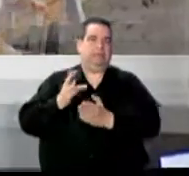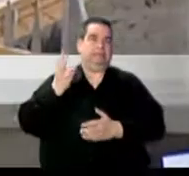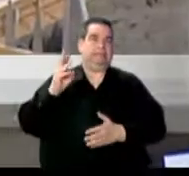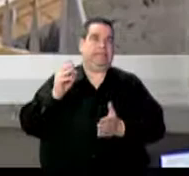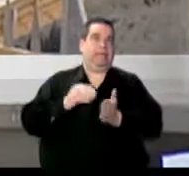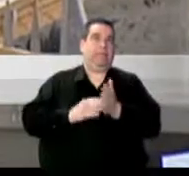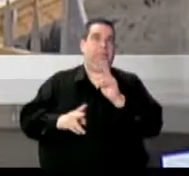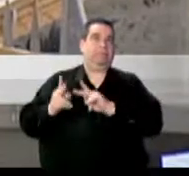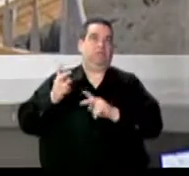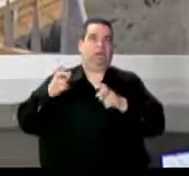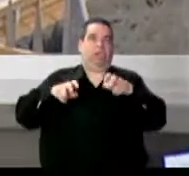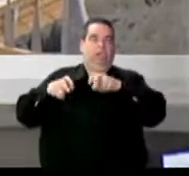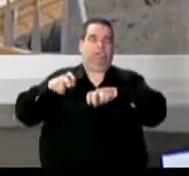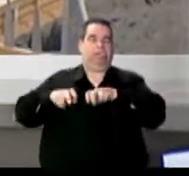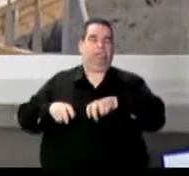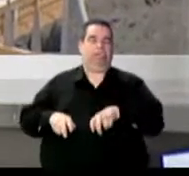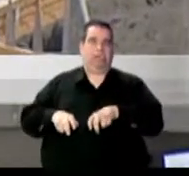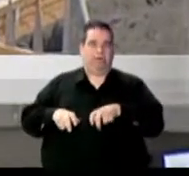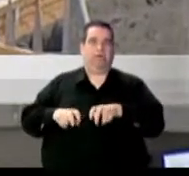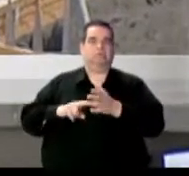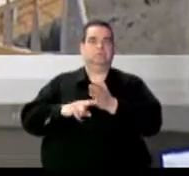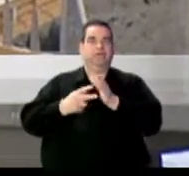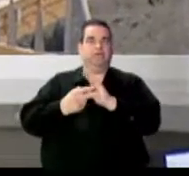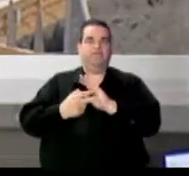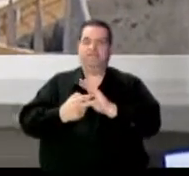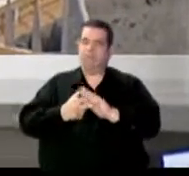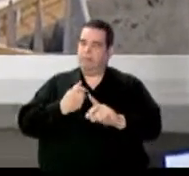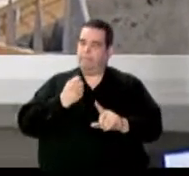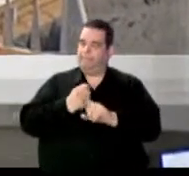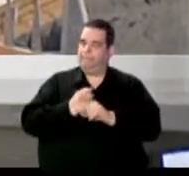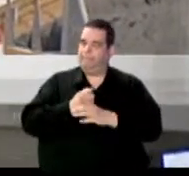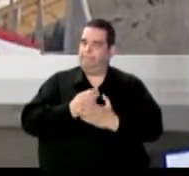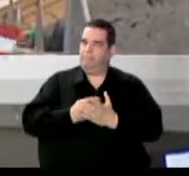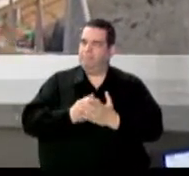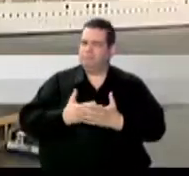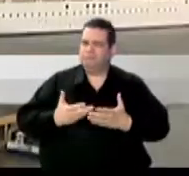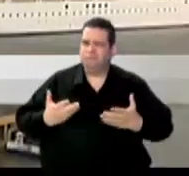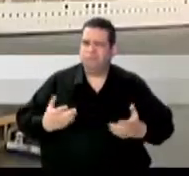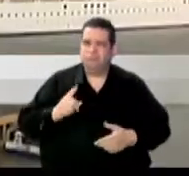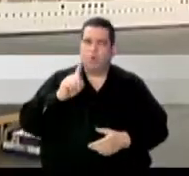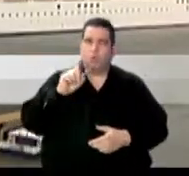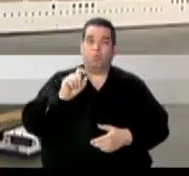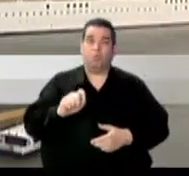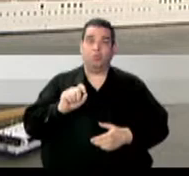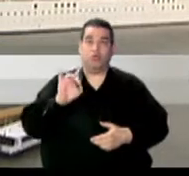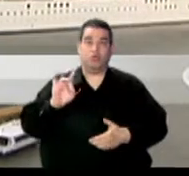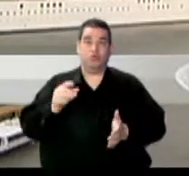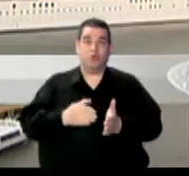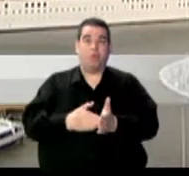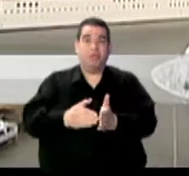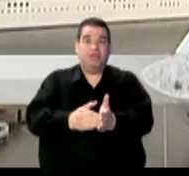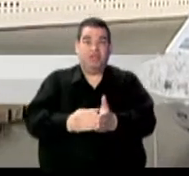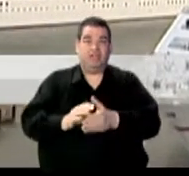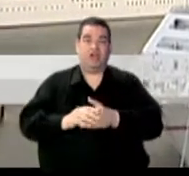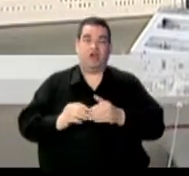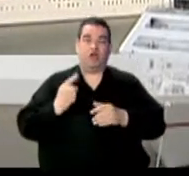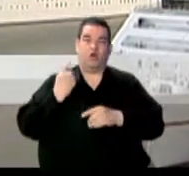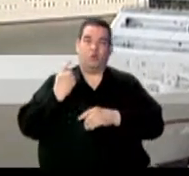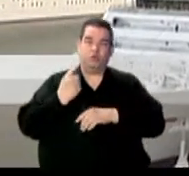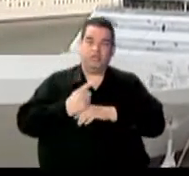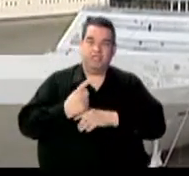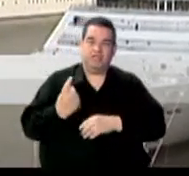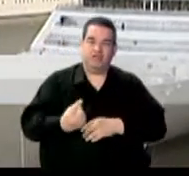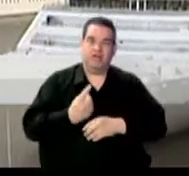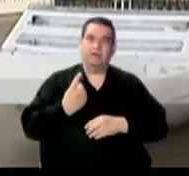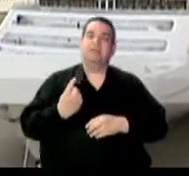pasajeros lo que representa un impacto económico estimado en 1.8 millón en un solo día se informó que